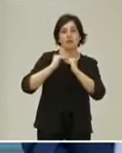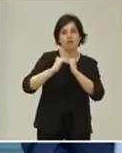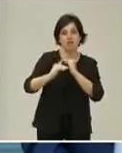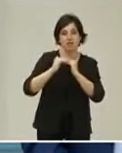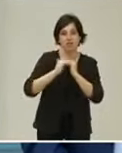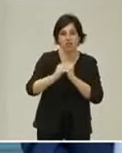Servicio Cantabro de Salud.